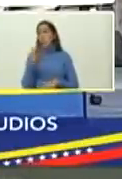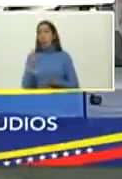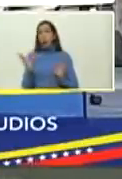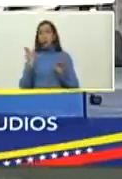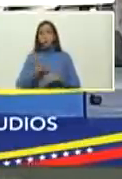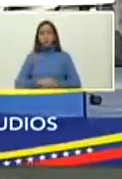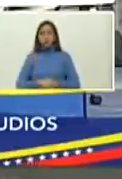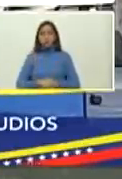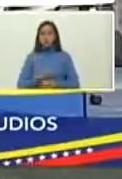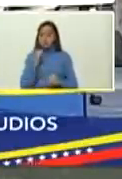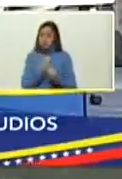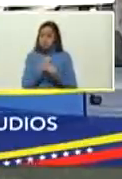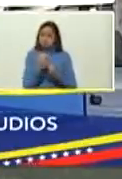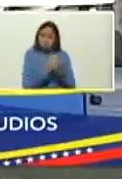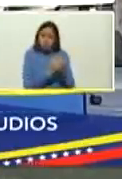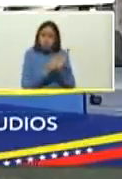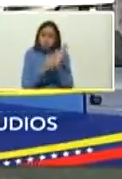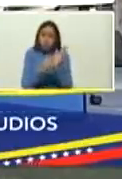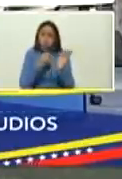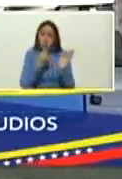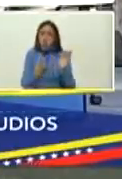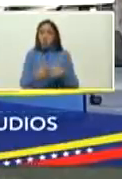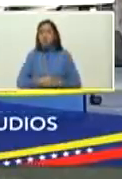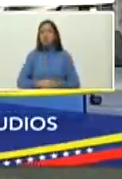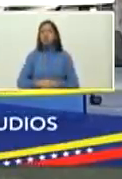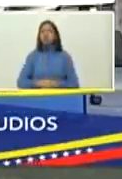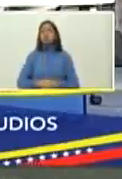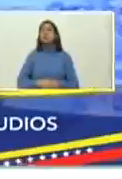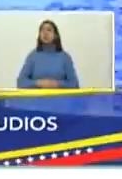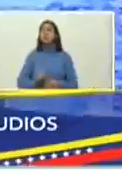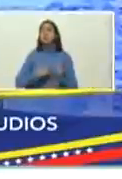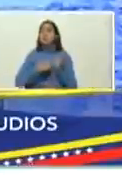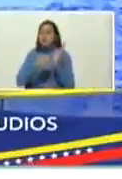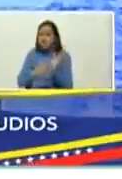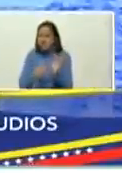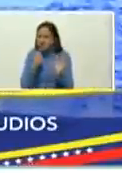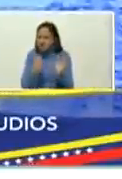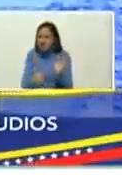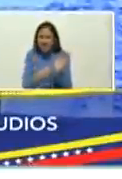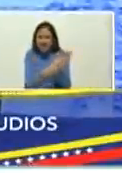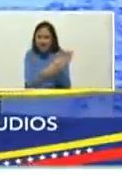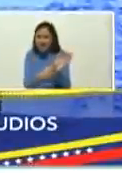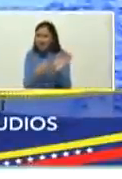tremendo trabajo Francisco ¿qué dice aquí Montevideo y de Tore?